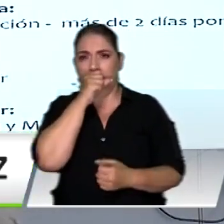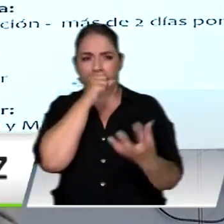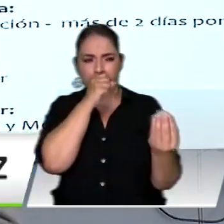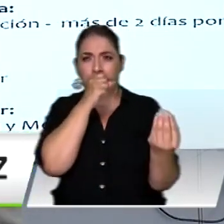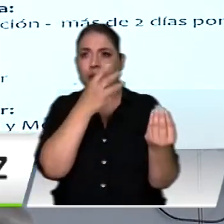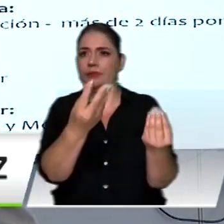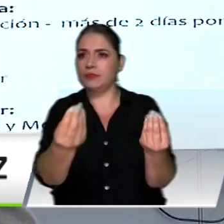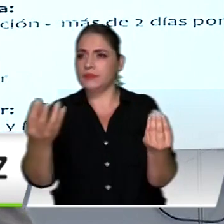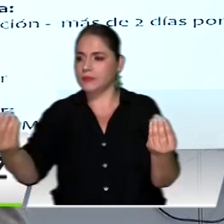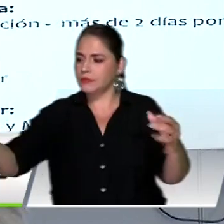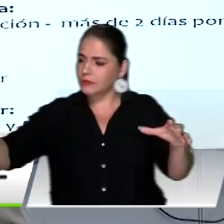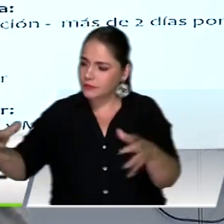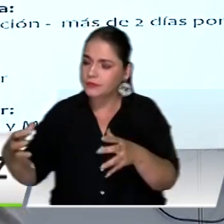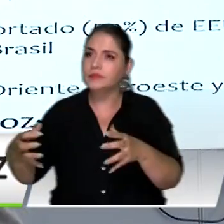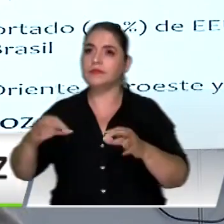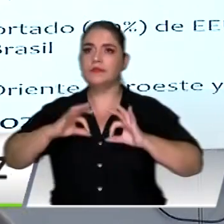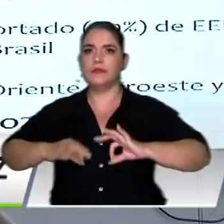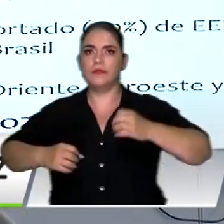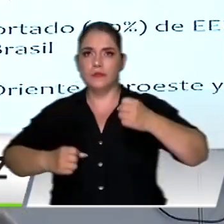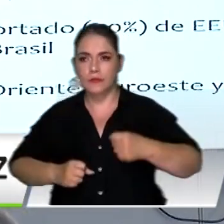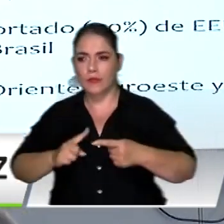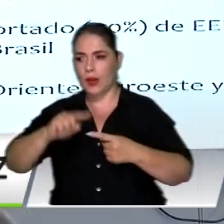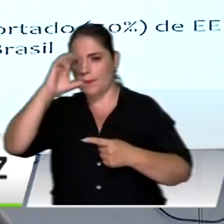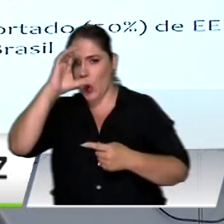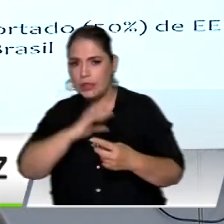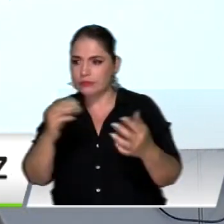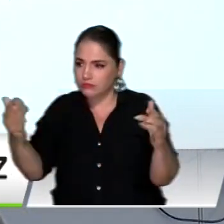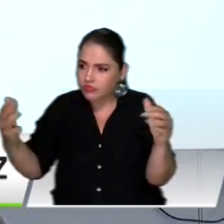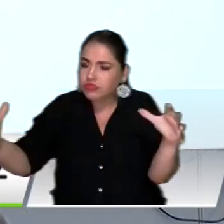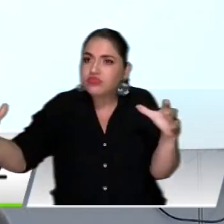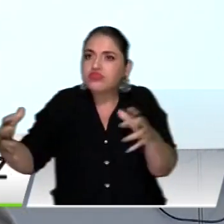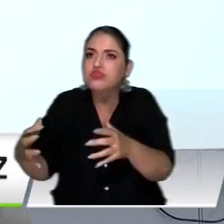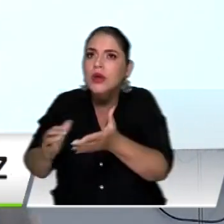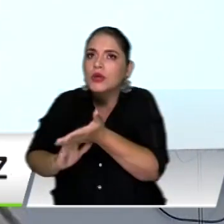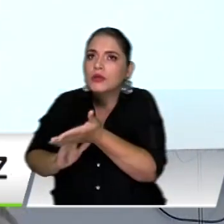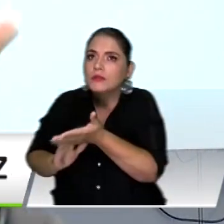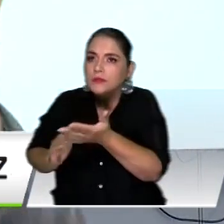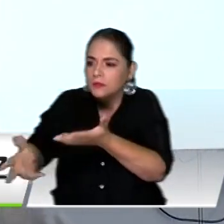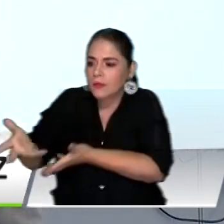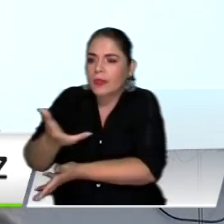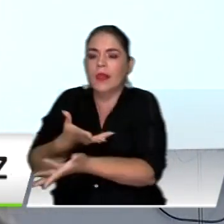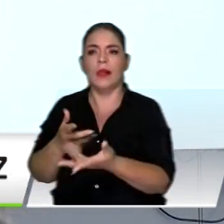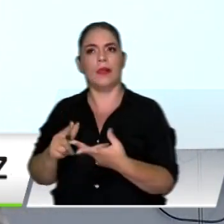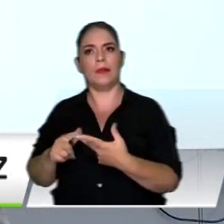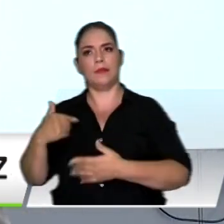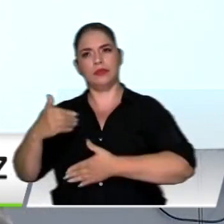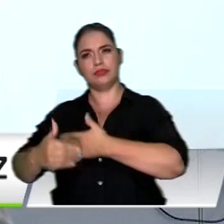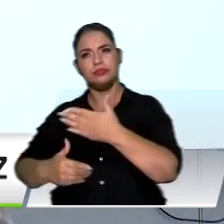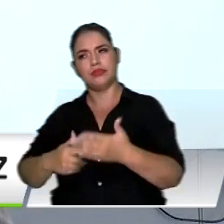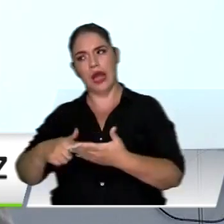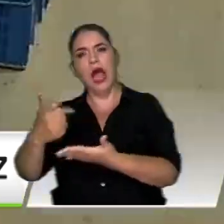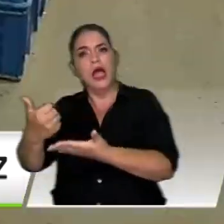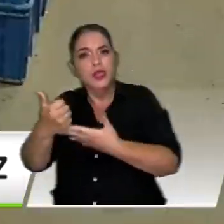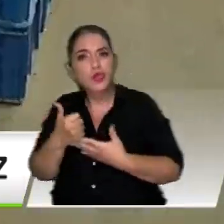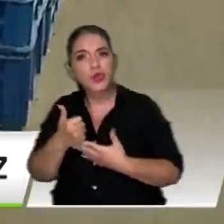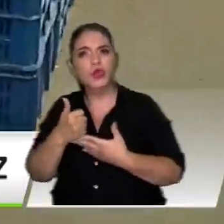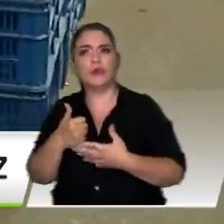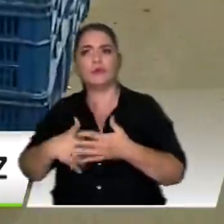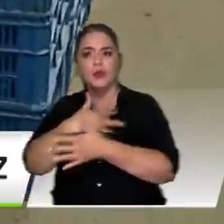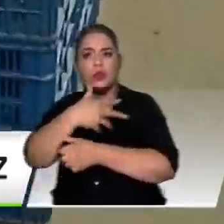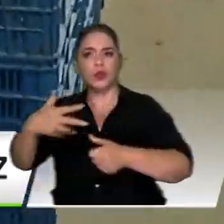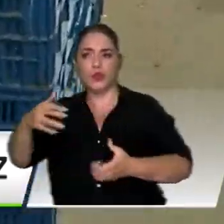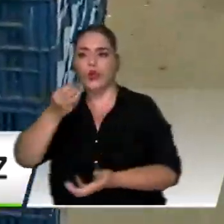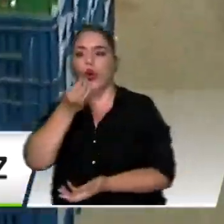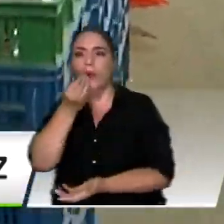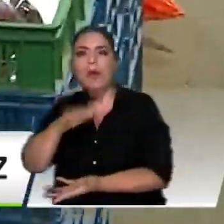gobierno, la autoridad civiles, militares y de policía que contribuyen a que fluya el sistema de abastecimiento agroalimentario. Según